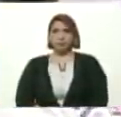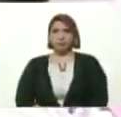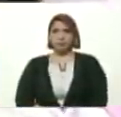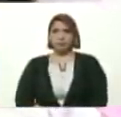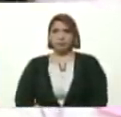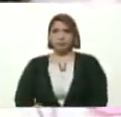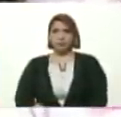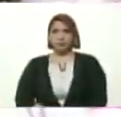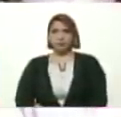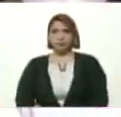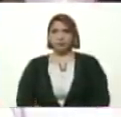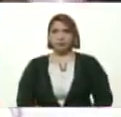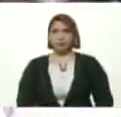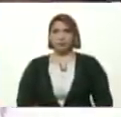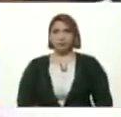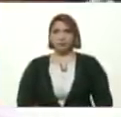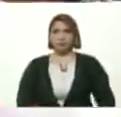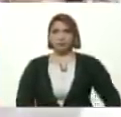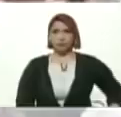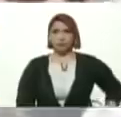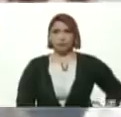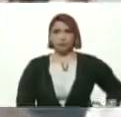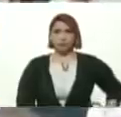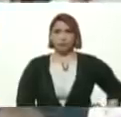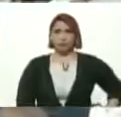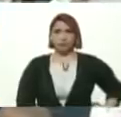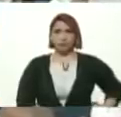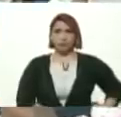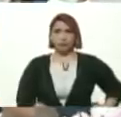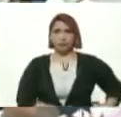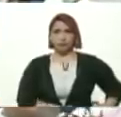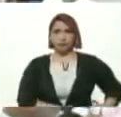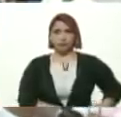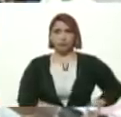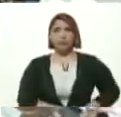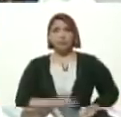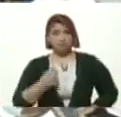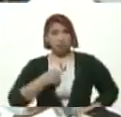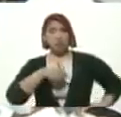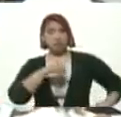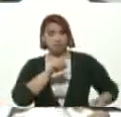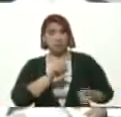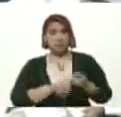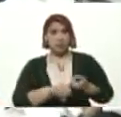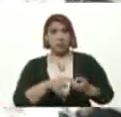Entre Sicilia y Mérida Bueno Sicilia también es de Sicilia